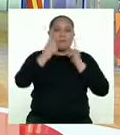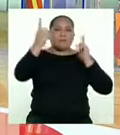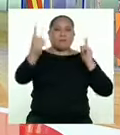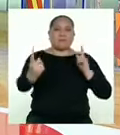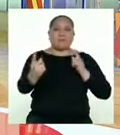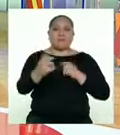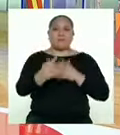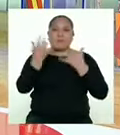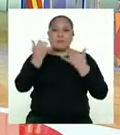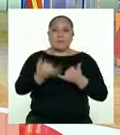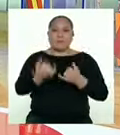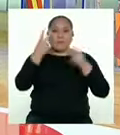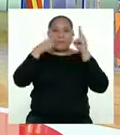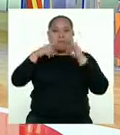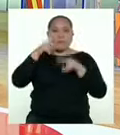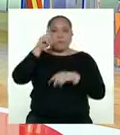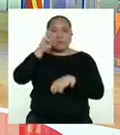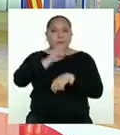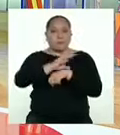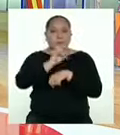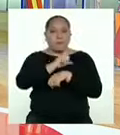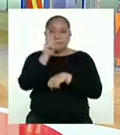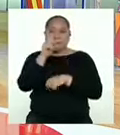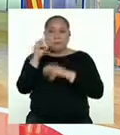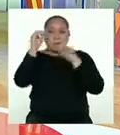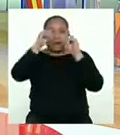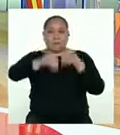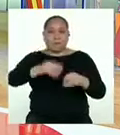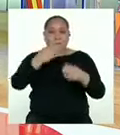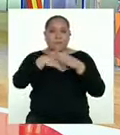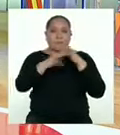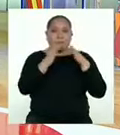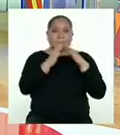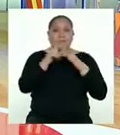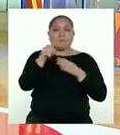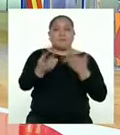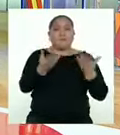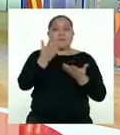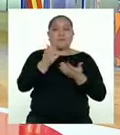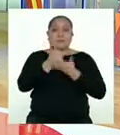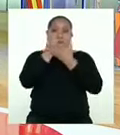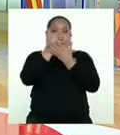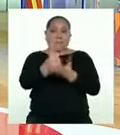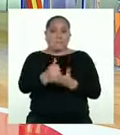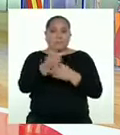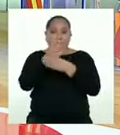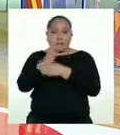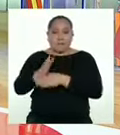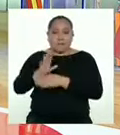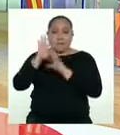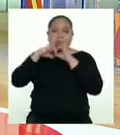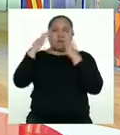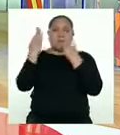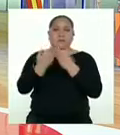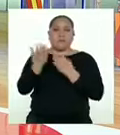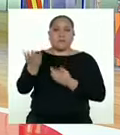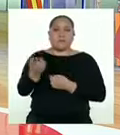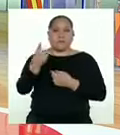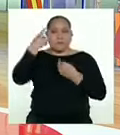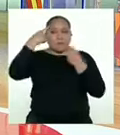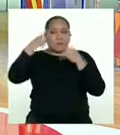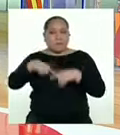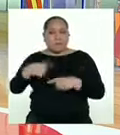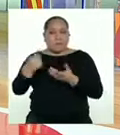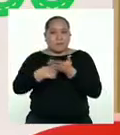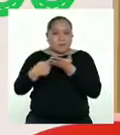Si hoy descubrieron un consejo que no ha sido propuesto en casa y creen que podría ser útil, compártanlo con su familia y lleguen a un